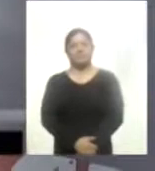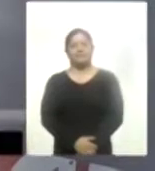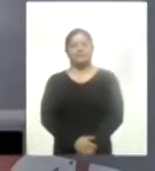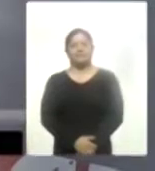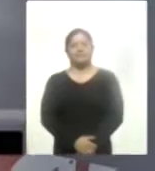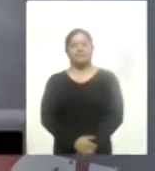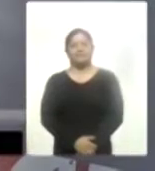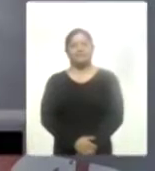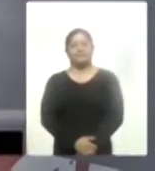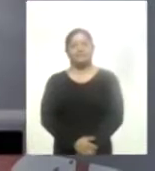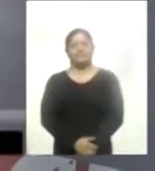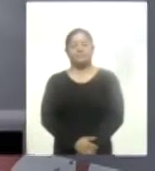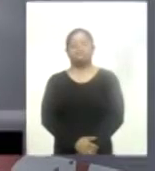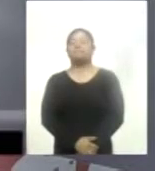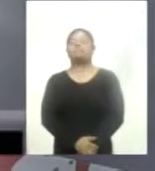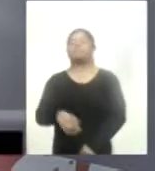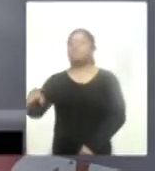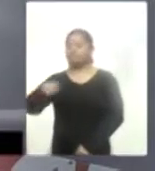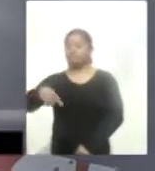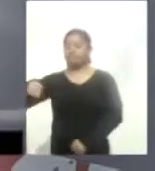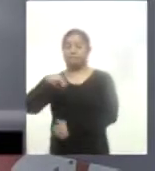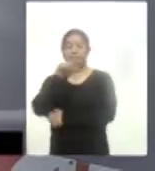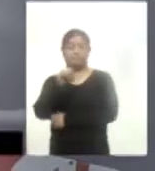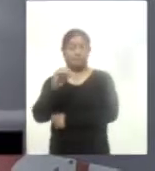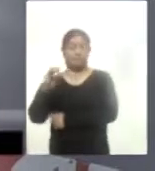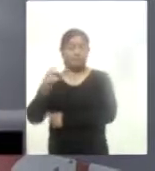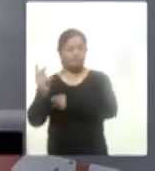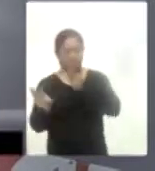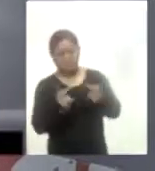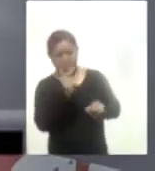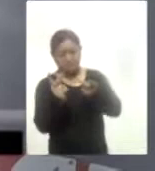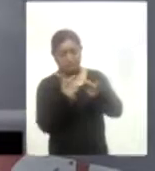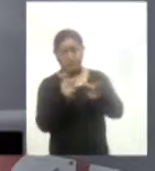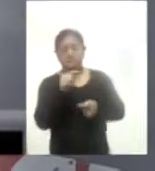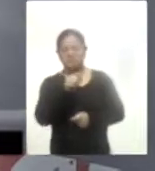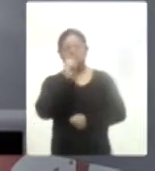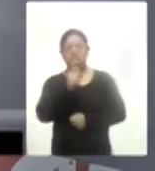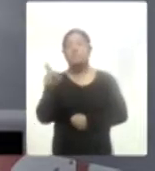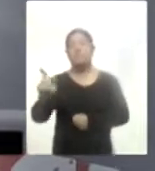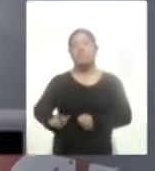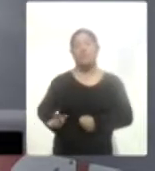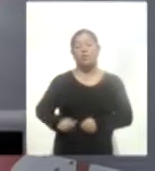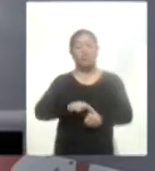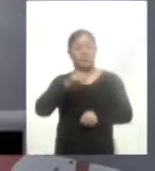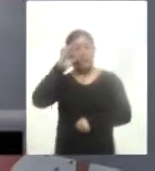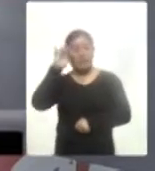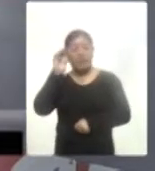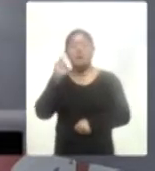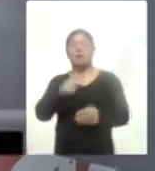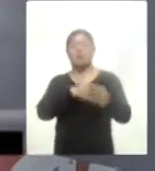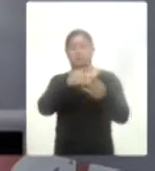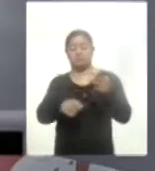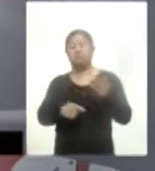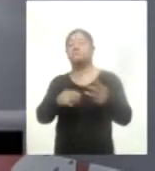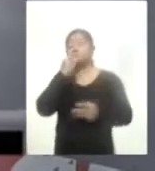Y de acuerdo con la última encuesta de áreas consultores, el gobernador Marco Mena es uno de los tres gobernadores del país mejor evaluados en